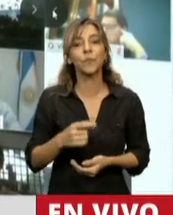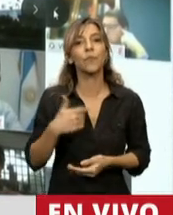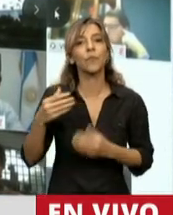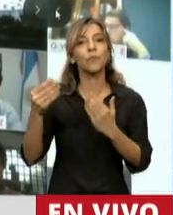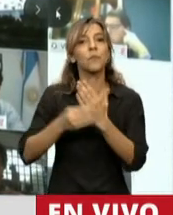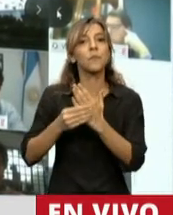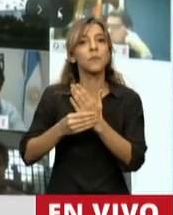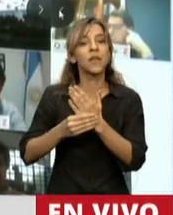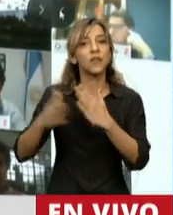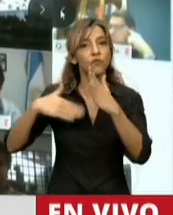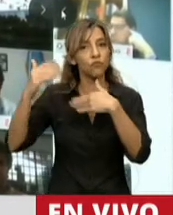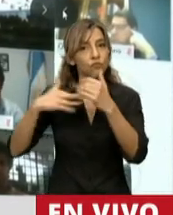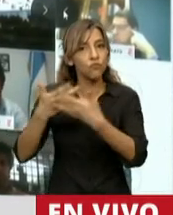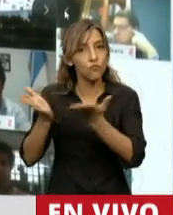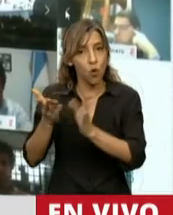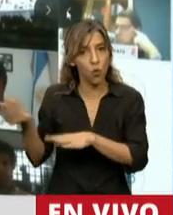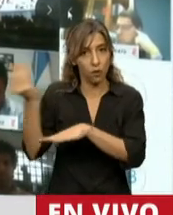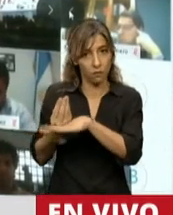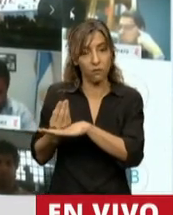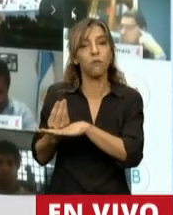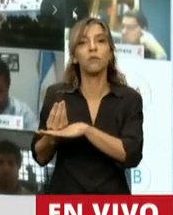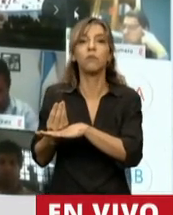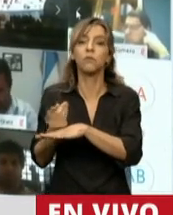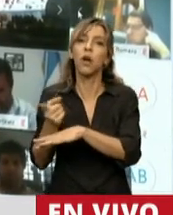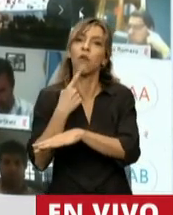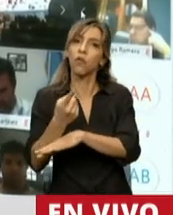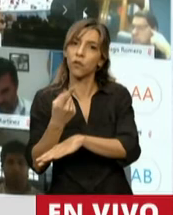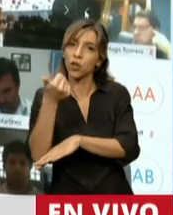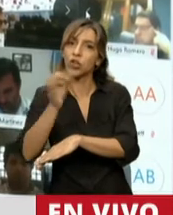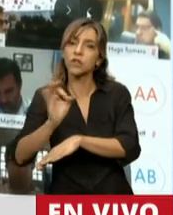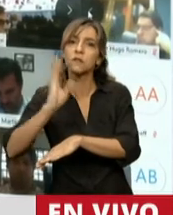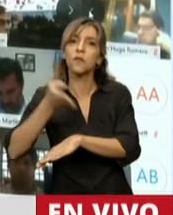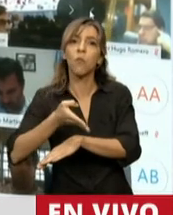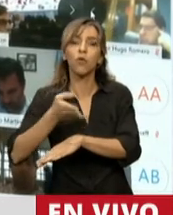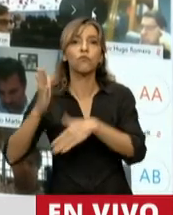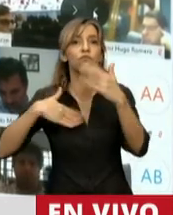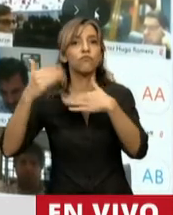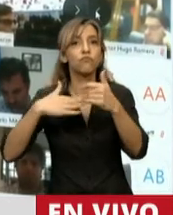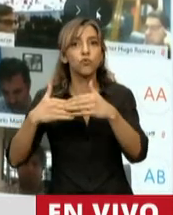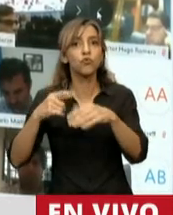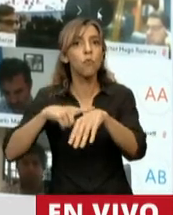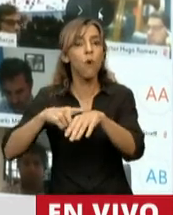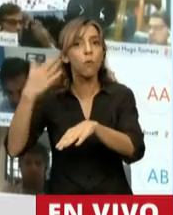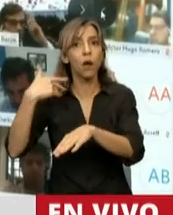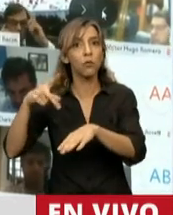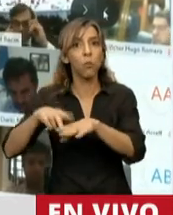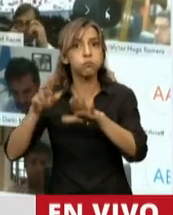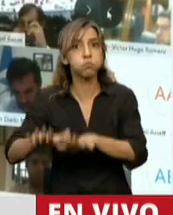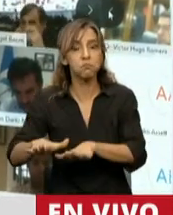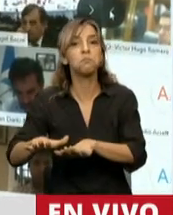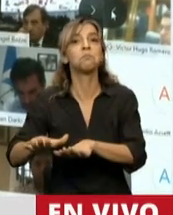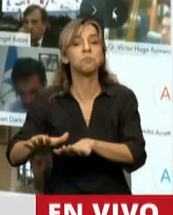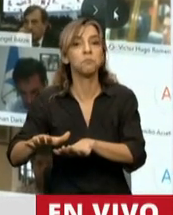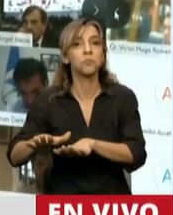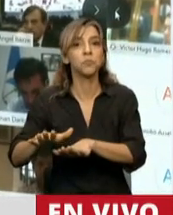Públicas, Gabriel Castelloni, dijo que el 60%, más del 60% de la obra estaba paralizado y precisamente en la infraestructura caminera